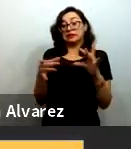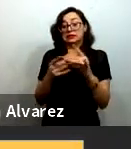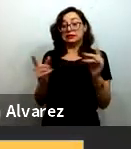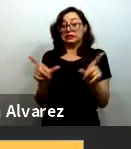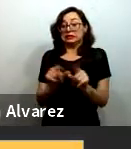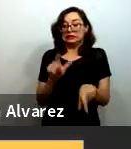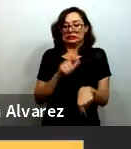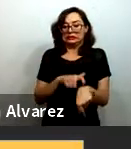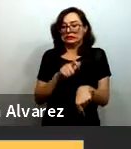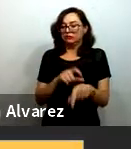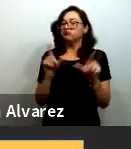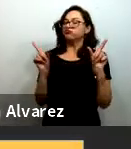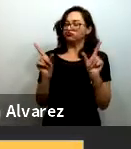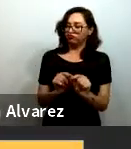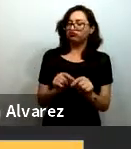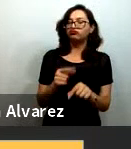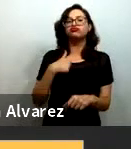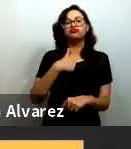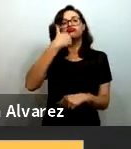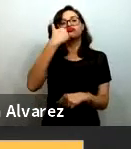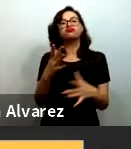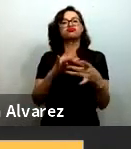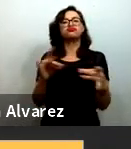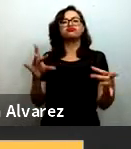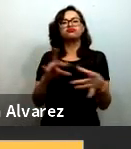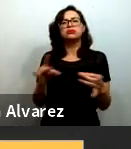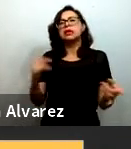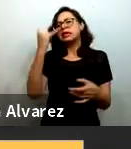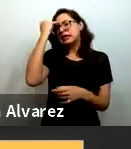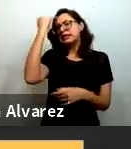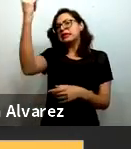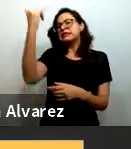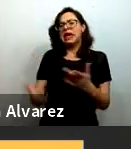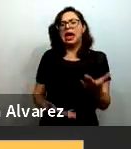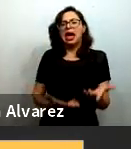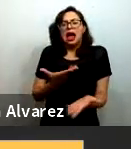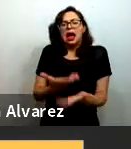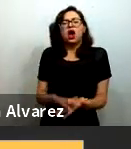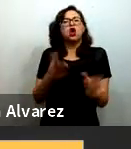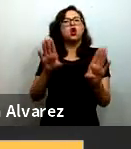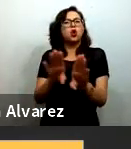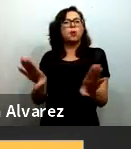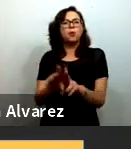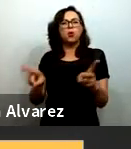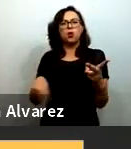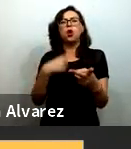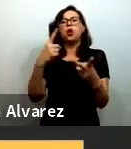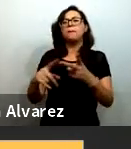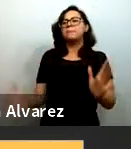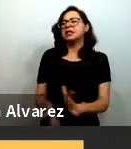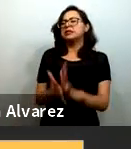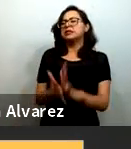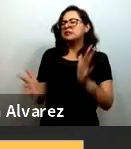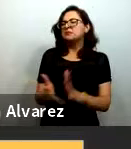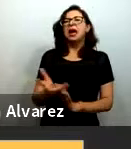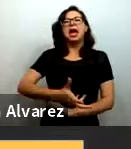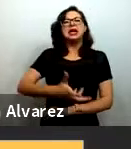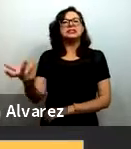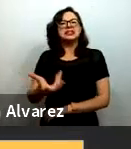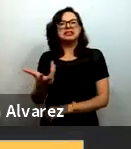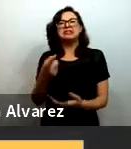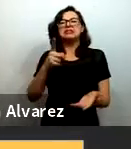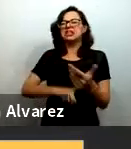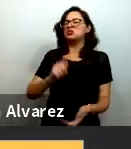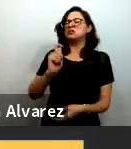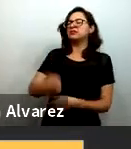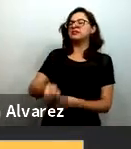cada intervención les quiero platicar cómo surge la iniciativa quiénes participan y qué rol tuvo cada aliado y en qué consiste el proyecto pensando que